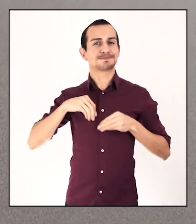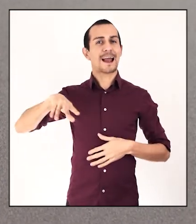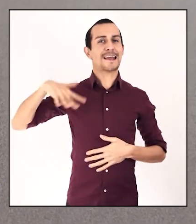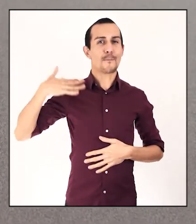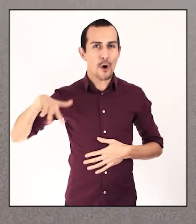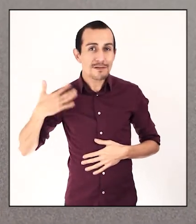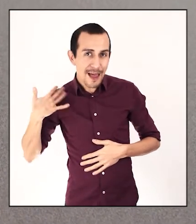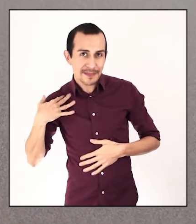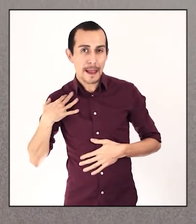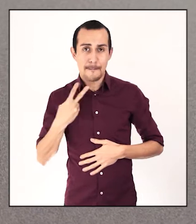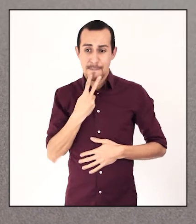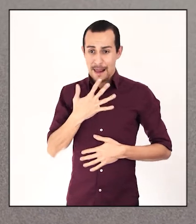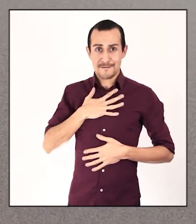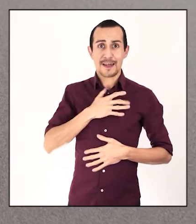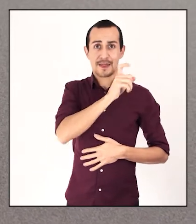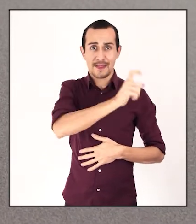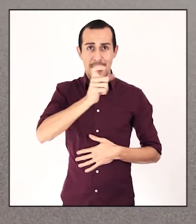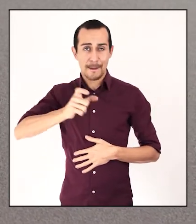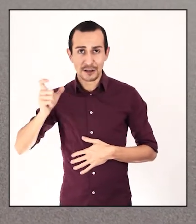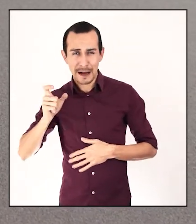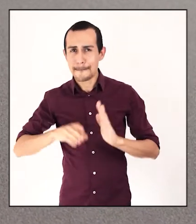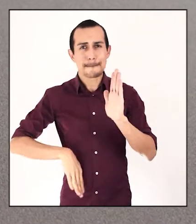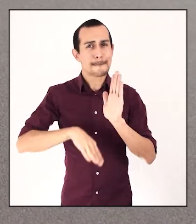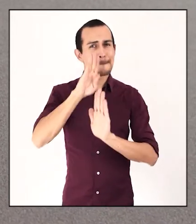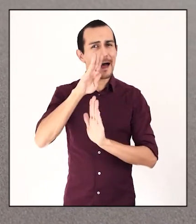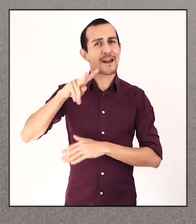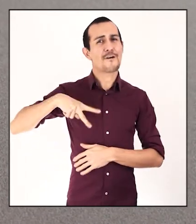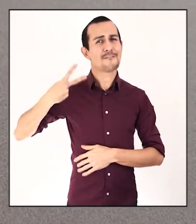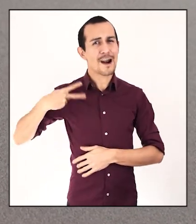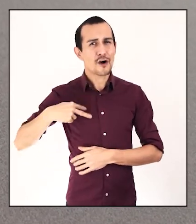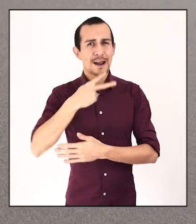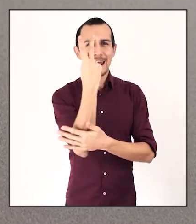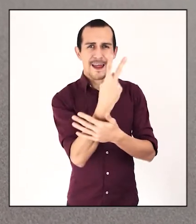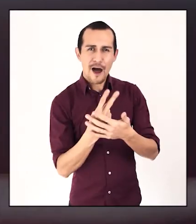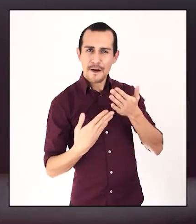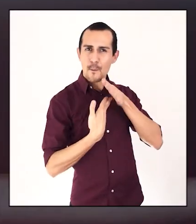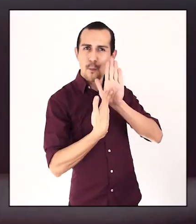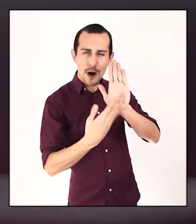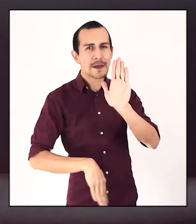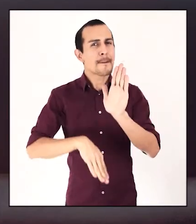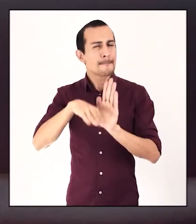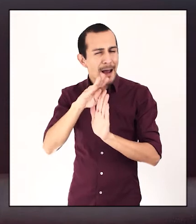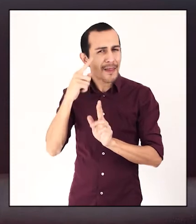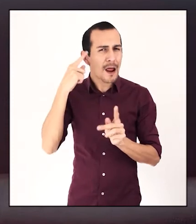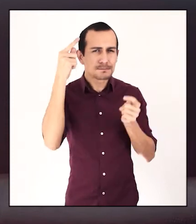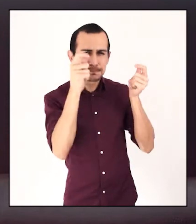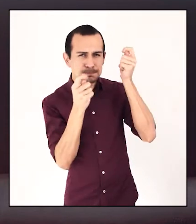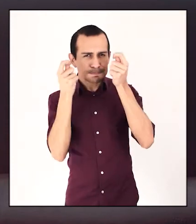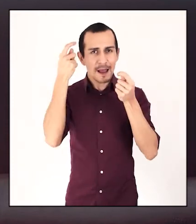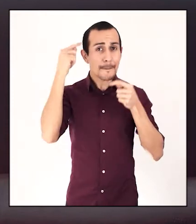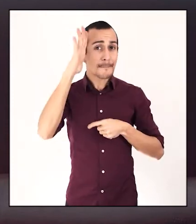meritoriamente importante para la vida del hombre. Más allá de los valores que esas obras propongan, más allá de las